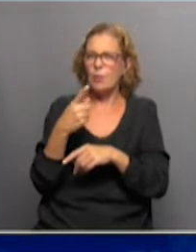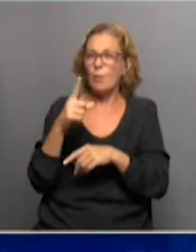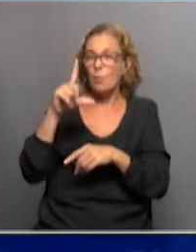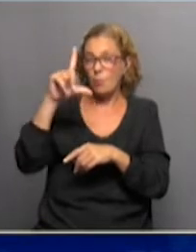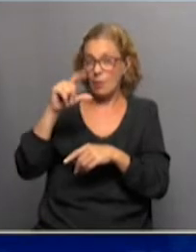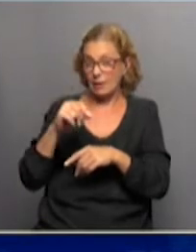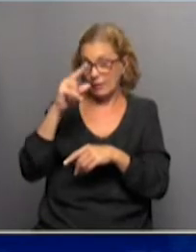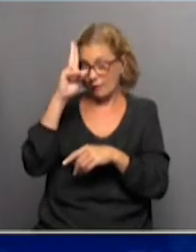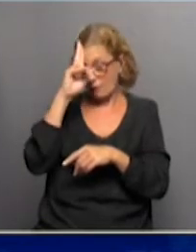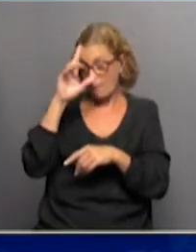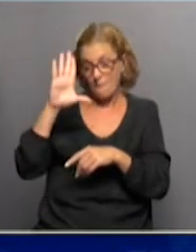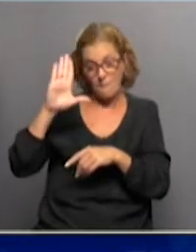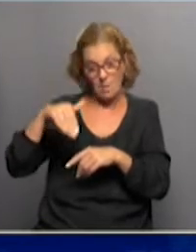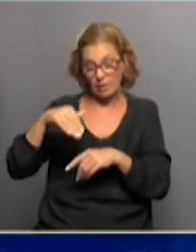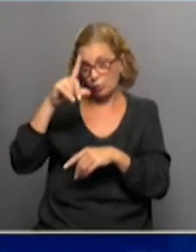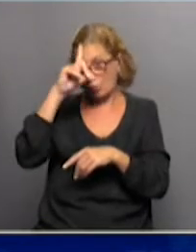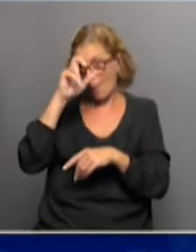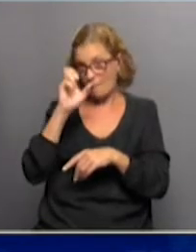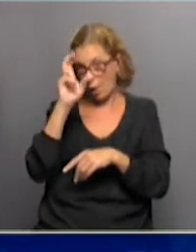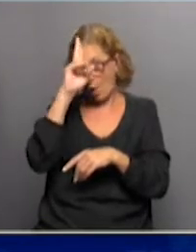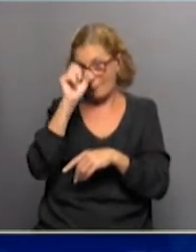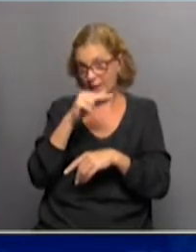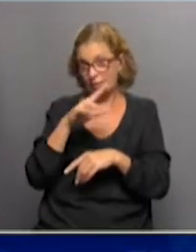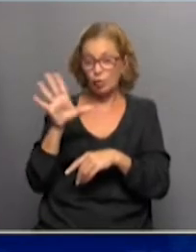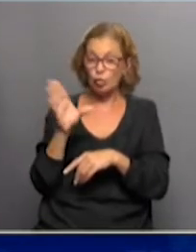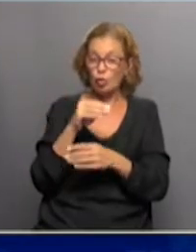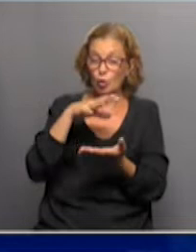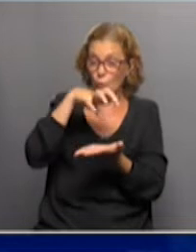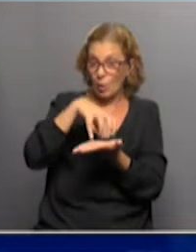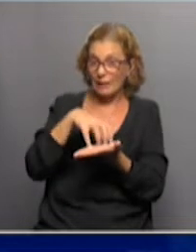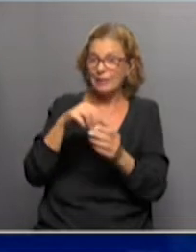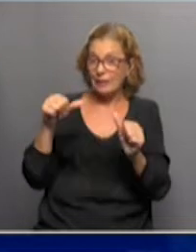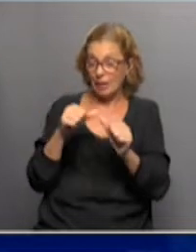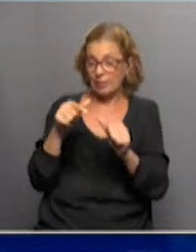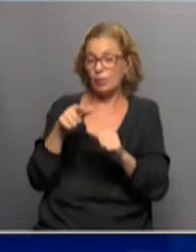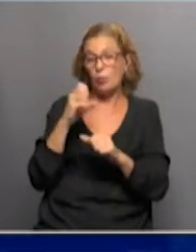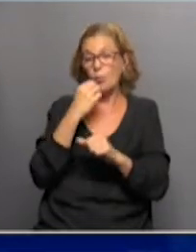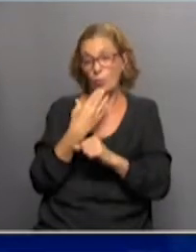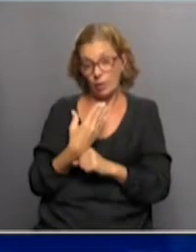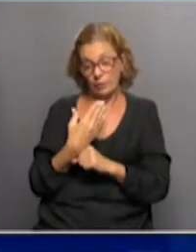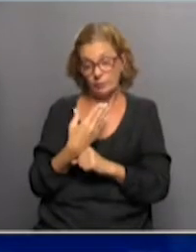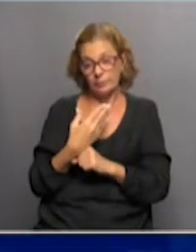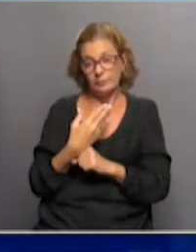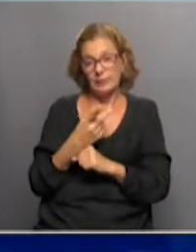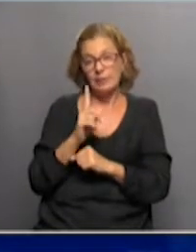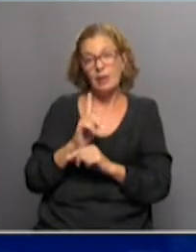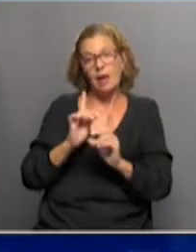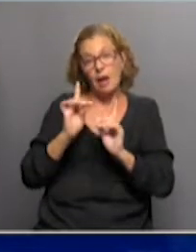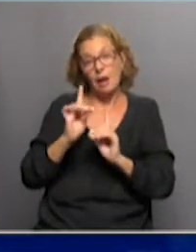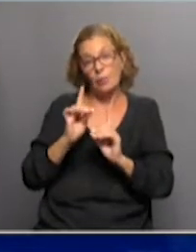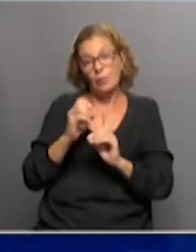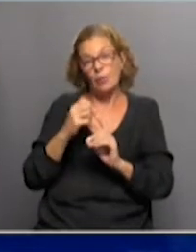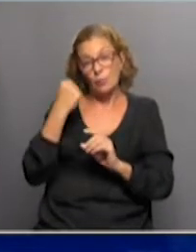y las hospitalizaciones en todos los lugares donde se están utilizando, y eso es una cosa muy